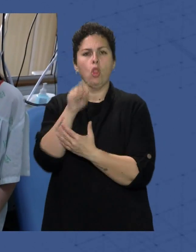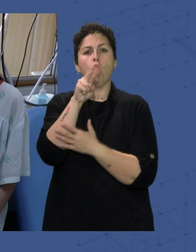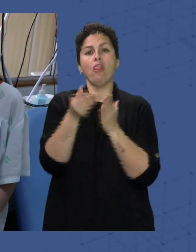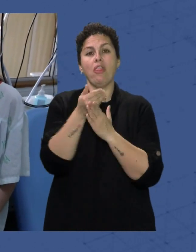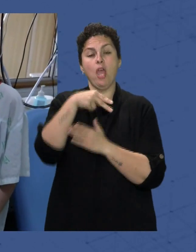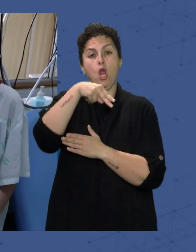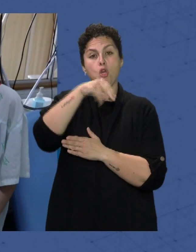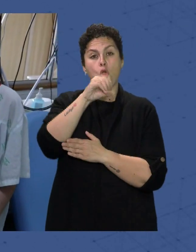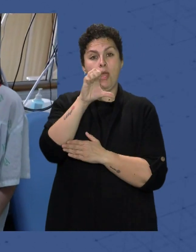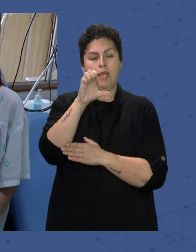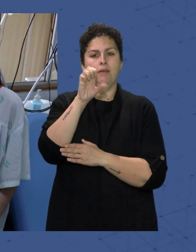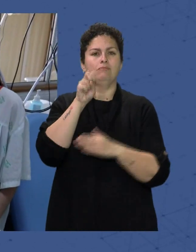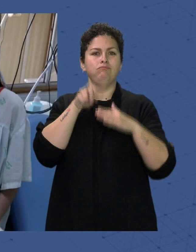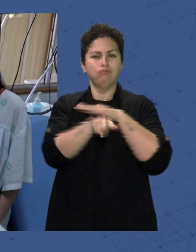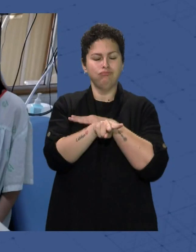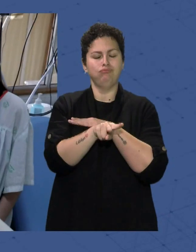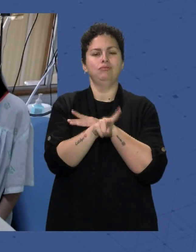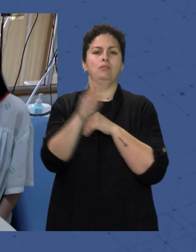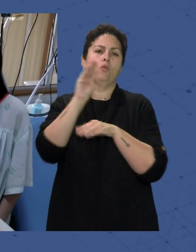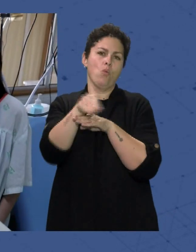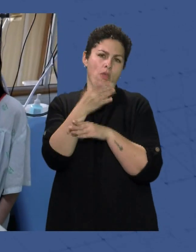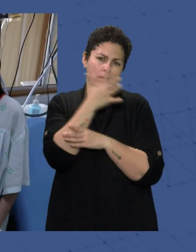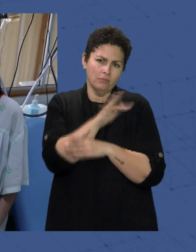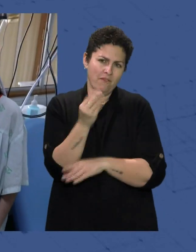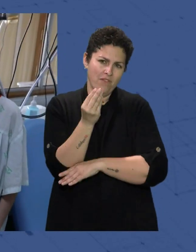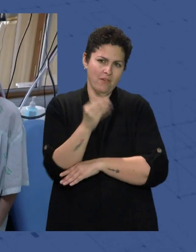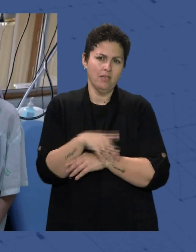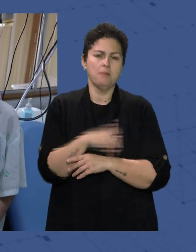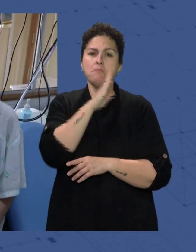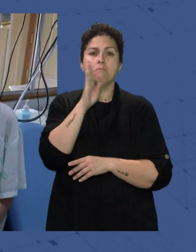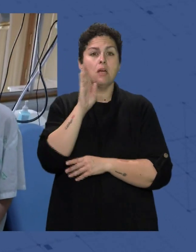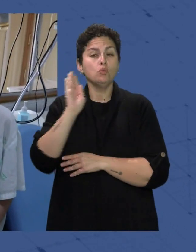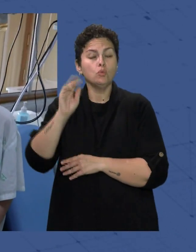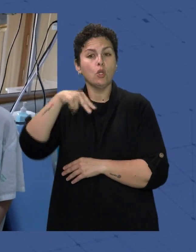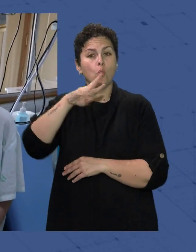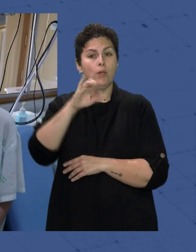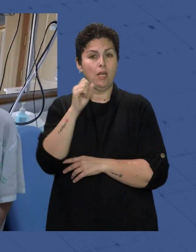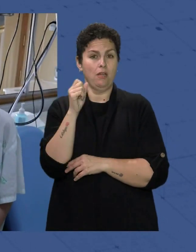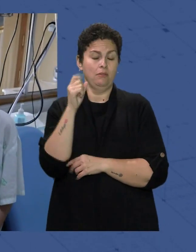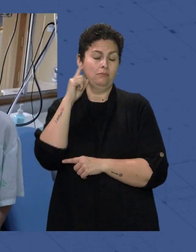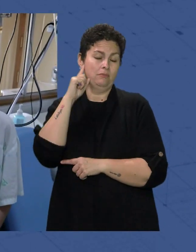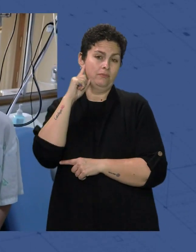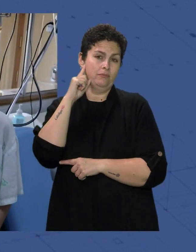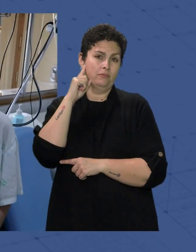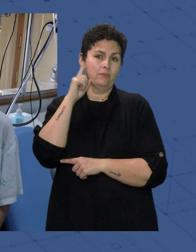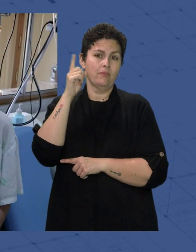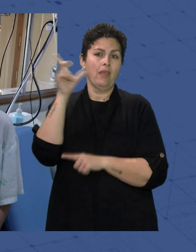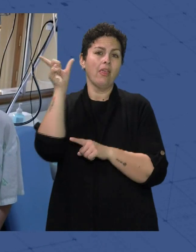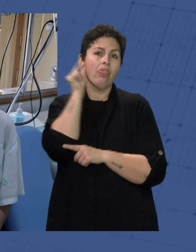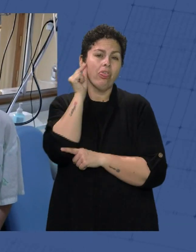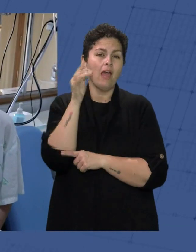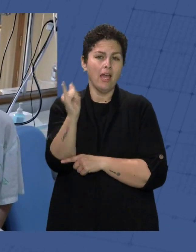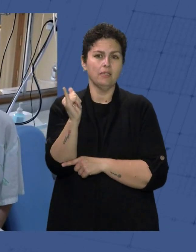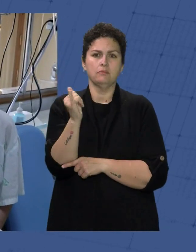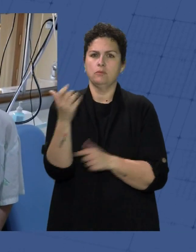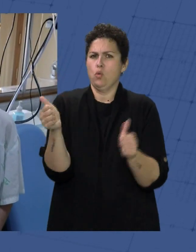estuvo ingresado en neonatología Y su madre, Nuria Romero, con discapacidad auditiva Permaneció durante todo ese tiempo con él